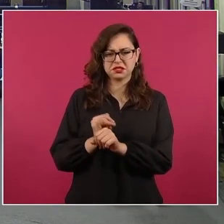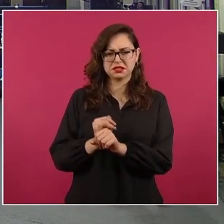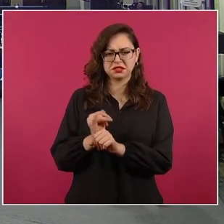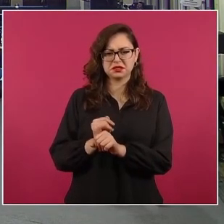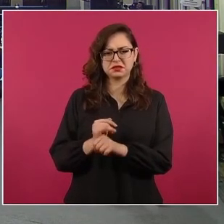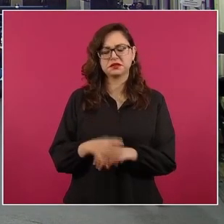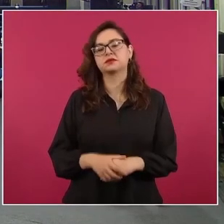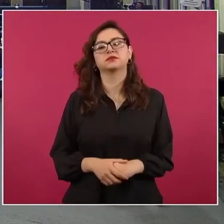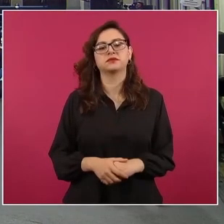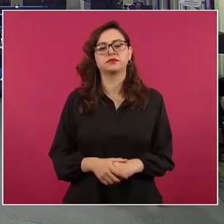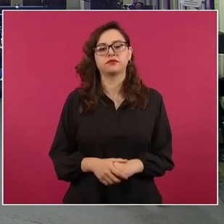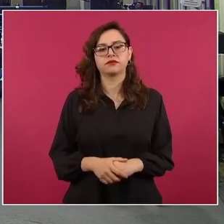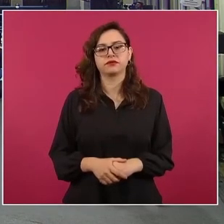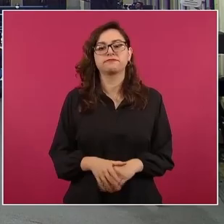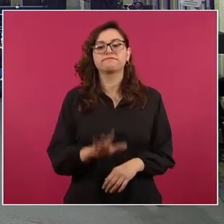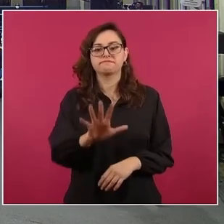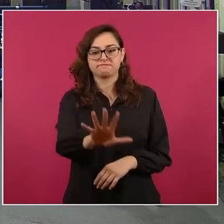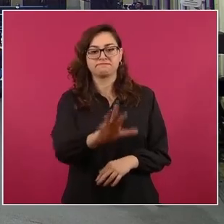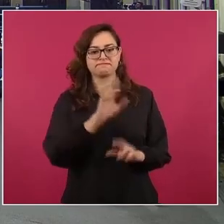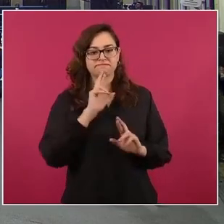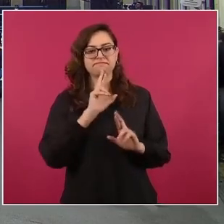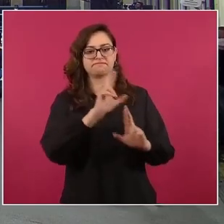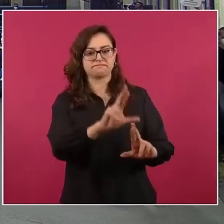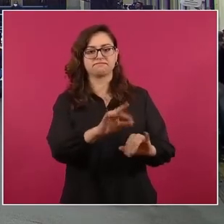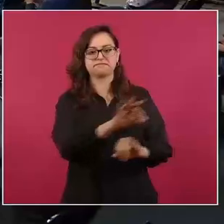Pero bueno, termino nada más diciéndote esto.